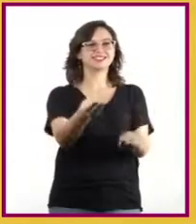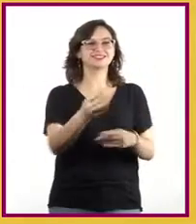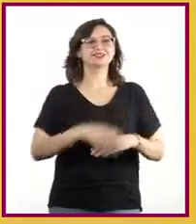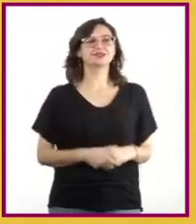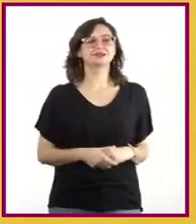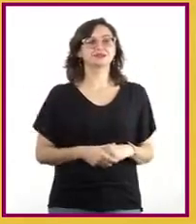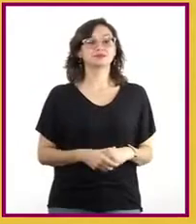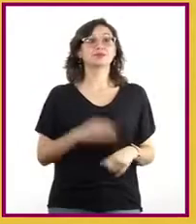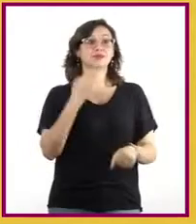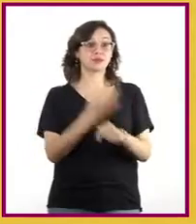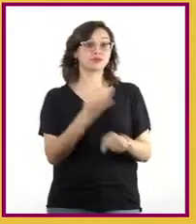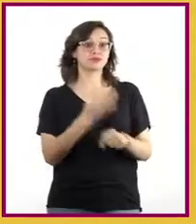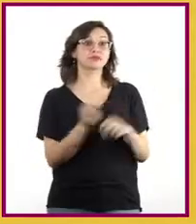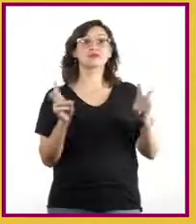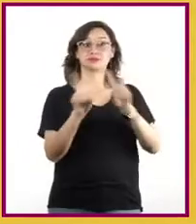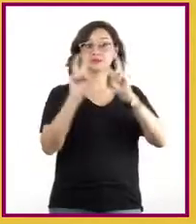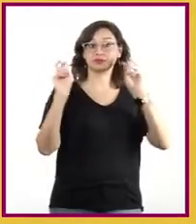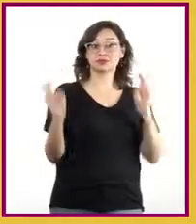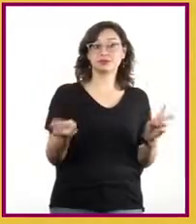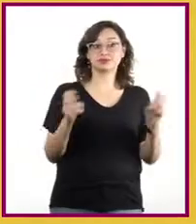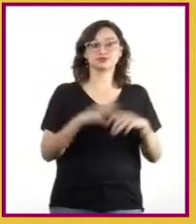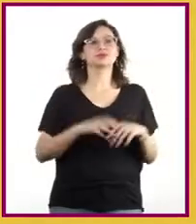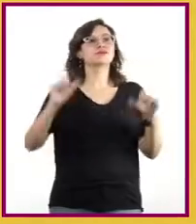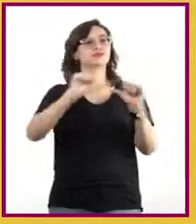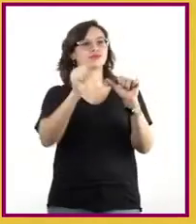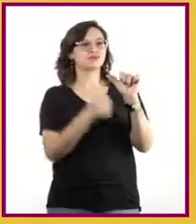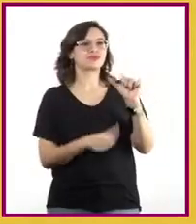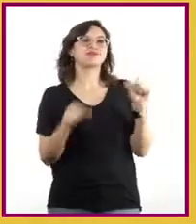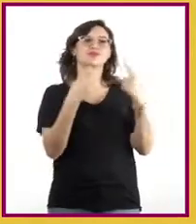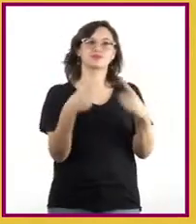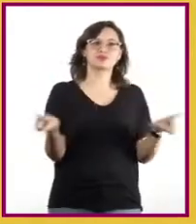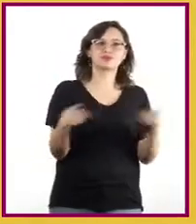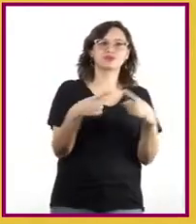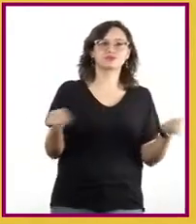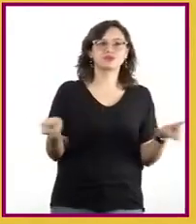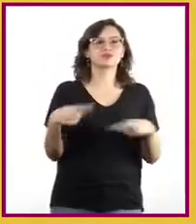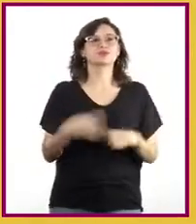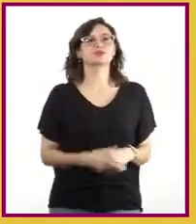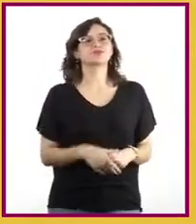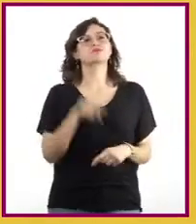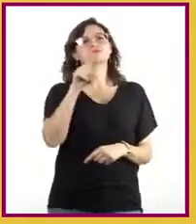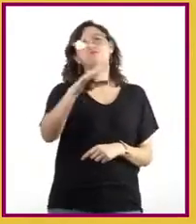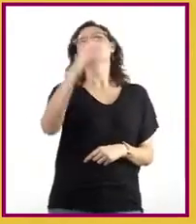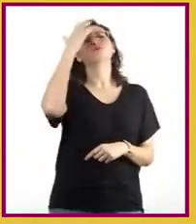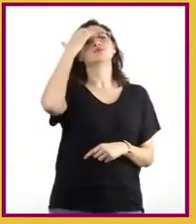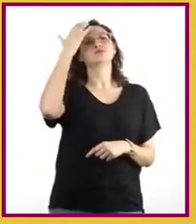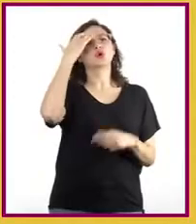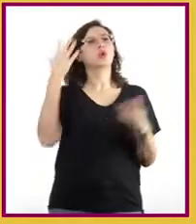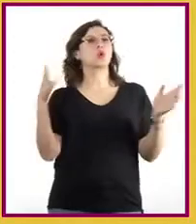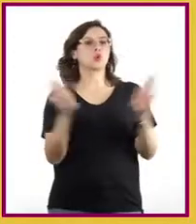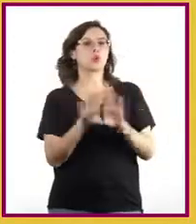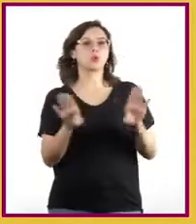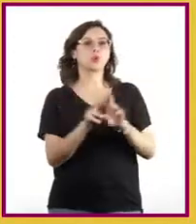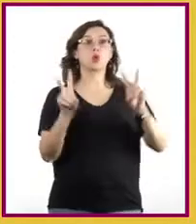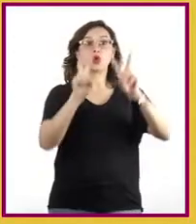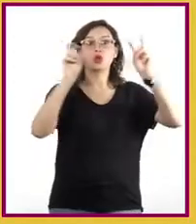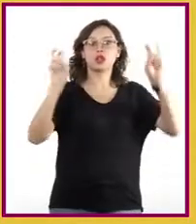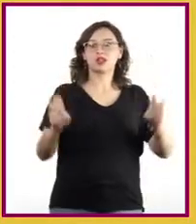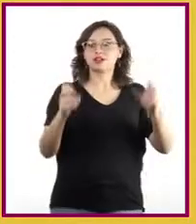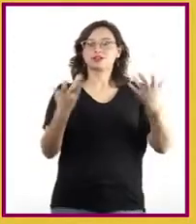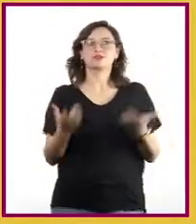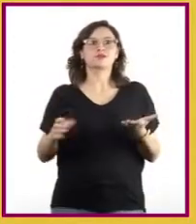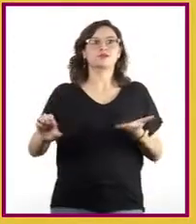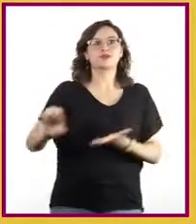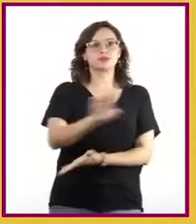En esta sesión de la asignatura Artes Música, van a conocer la forma de elaborar la escenografía para